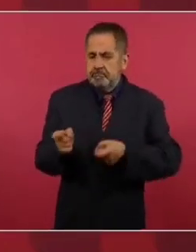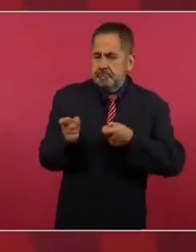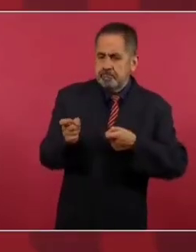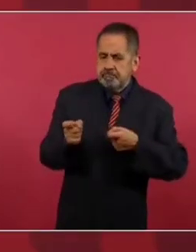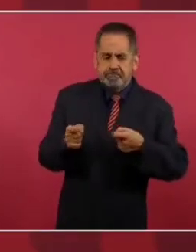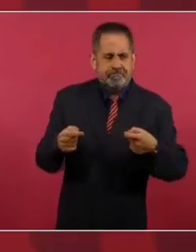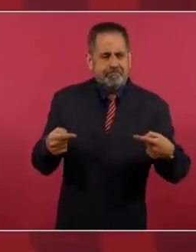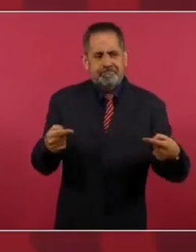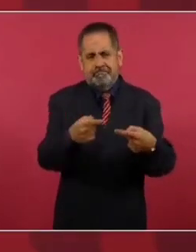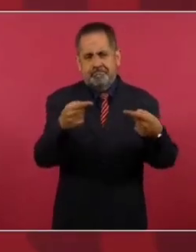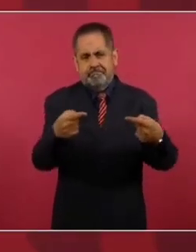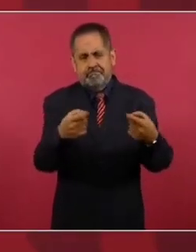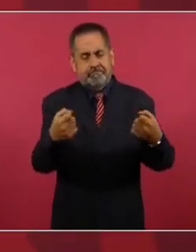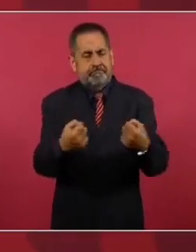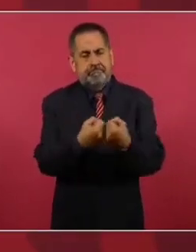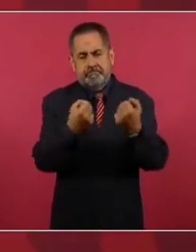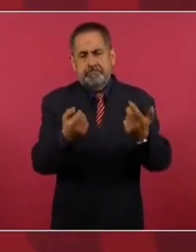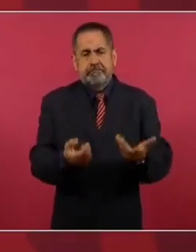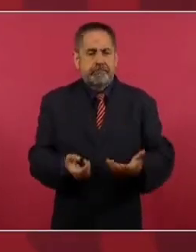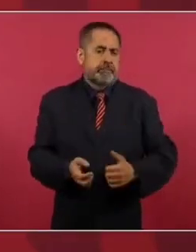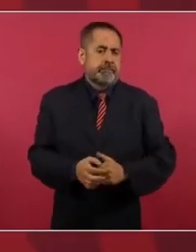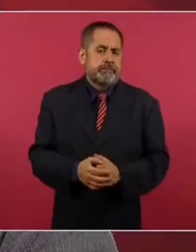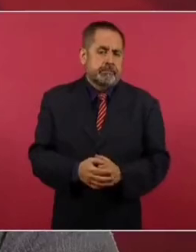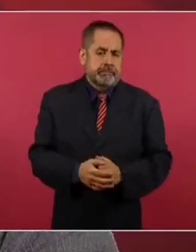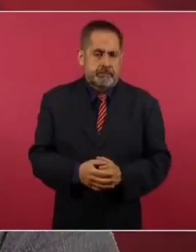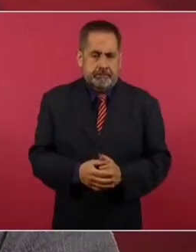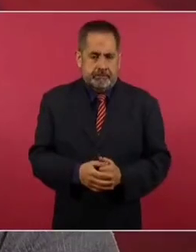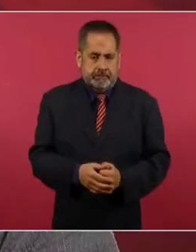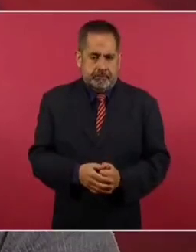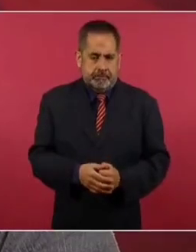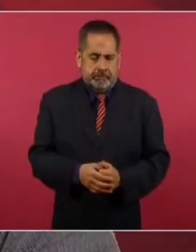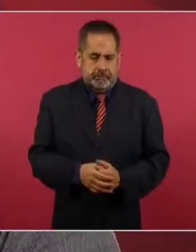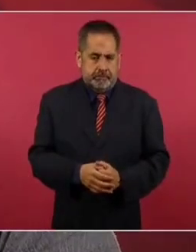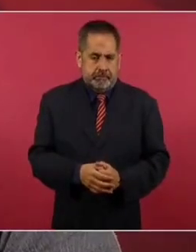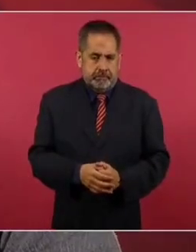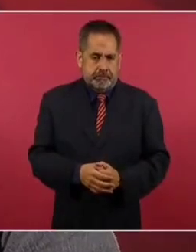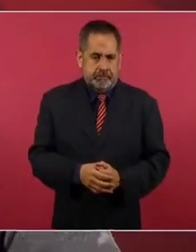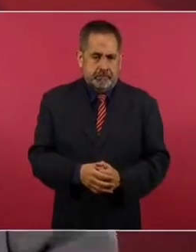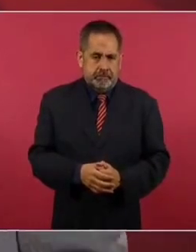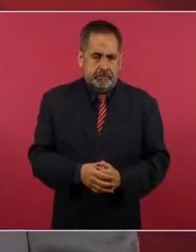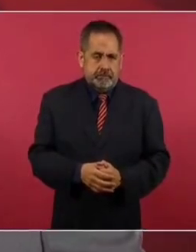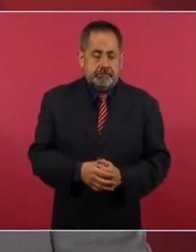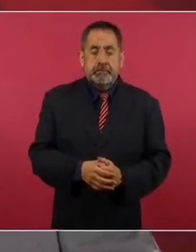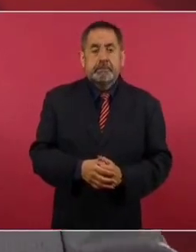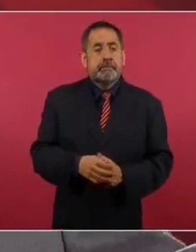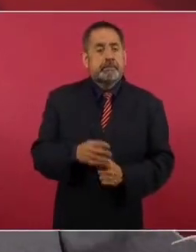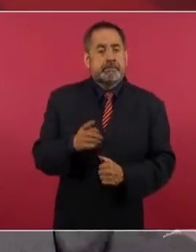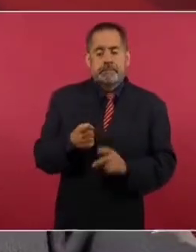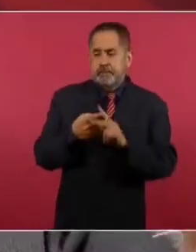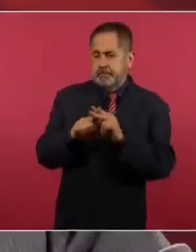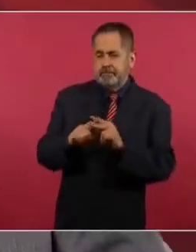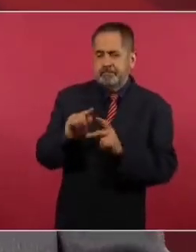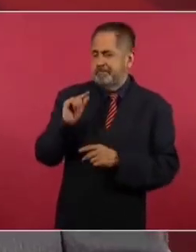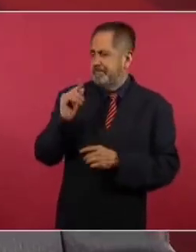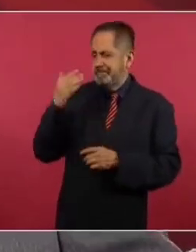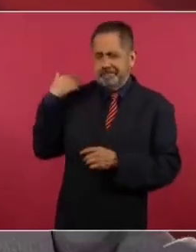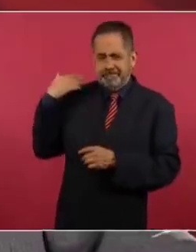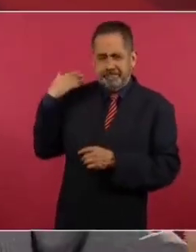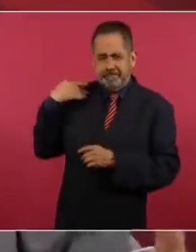se ha iniciado de un tiempo para acá